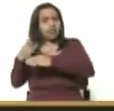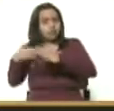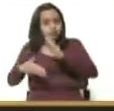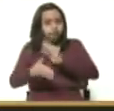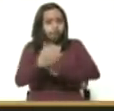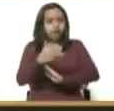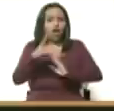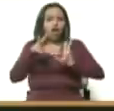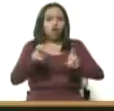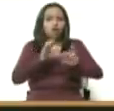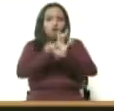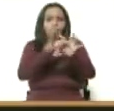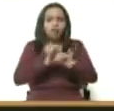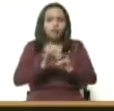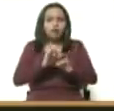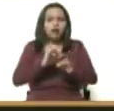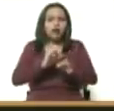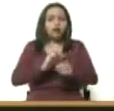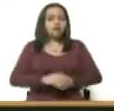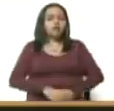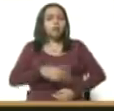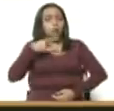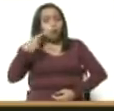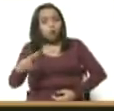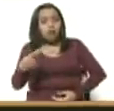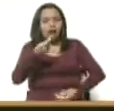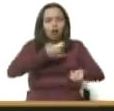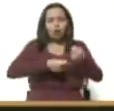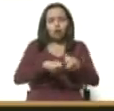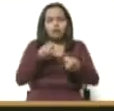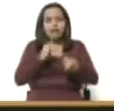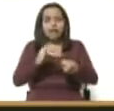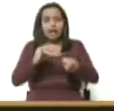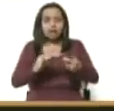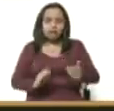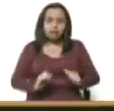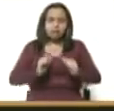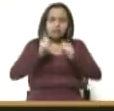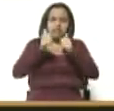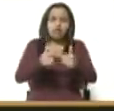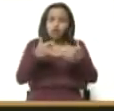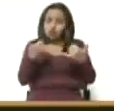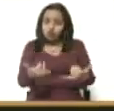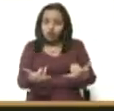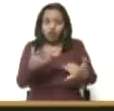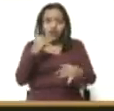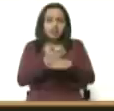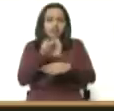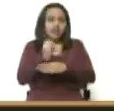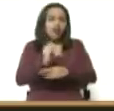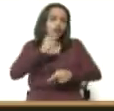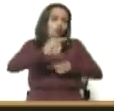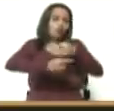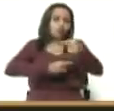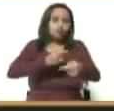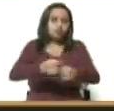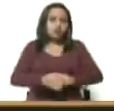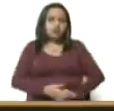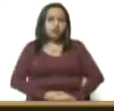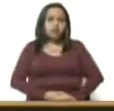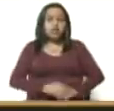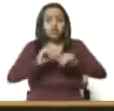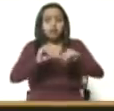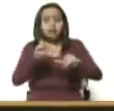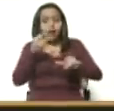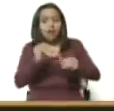orden geopolítico, geoeconómico que surja, que ya está surgiendo, debe ser producto de que en su esencia